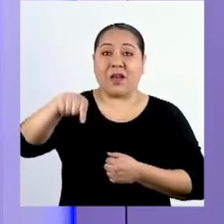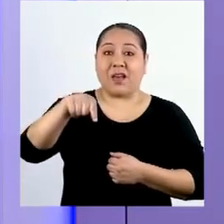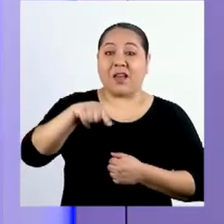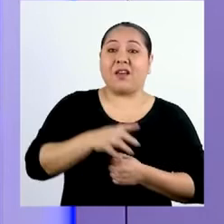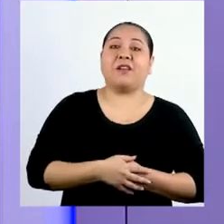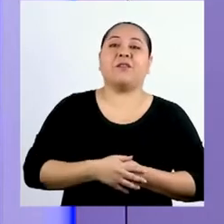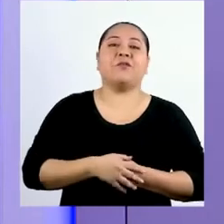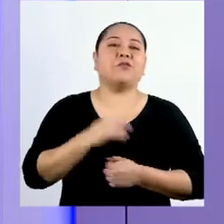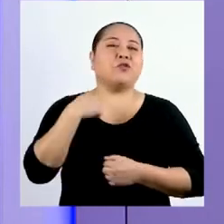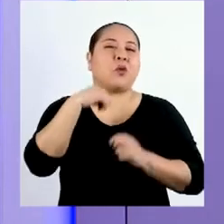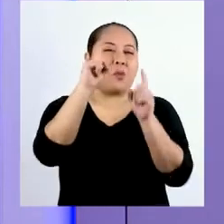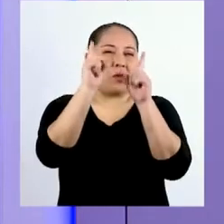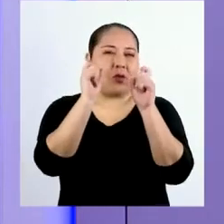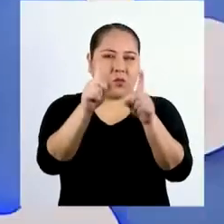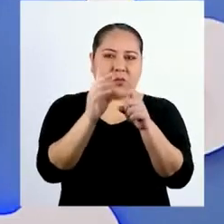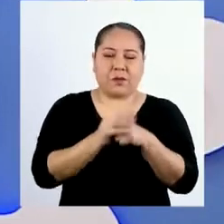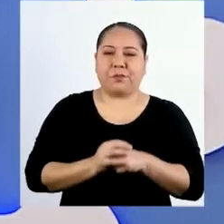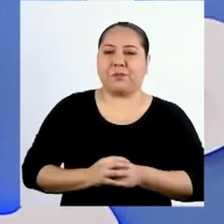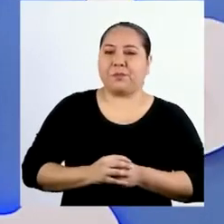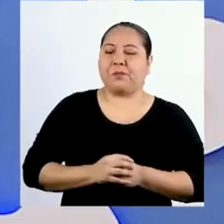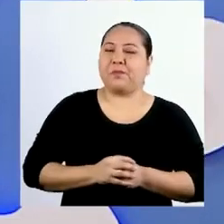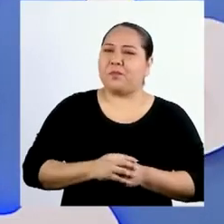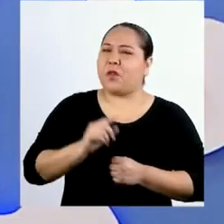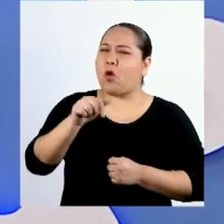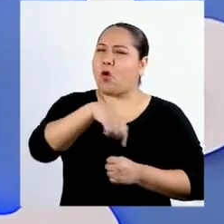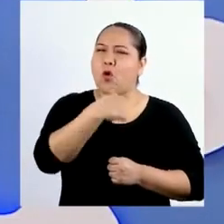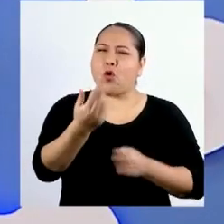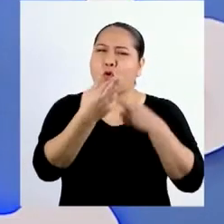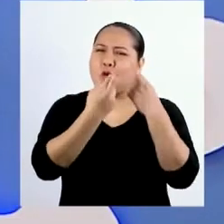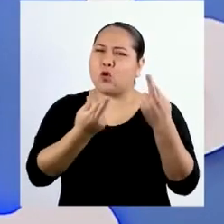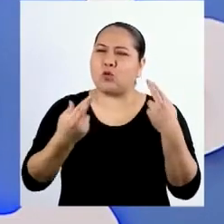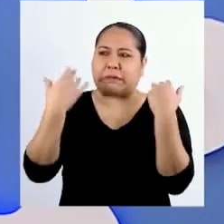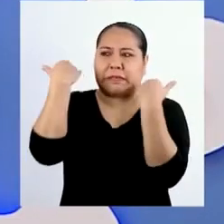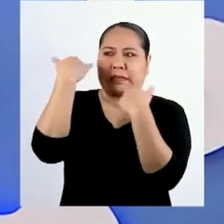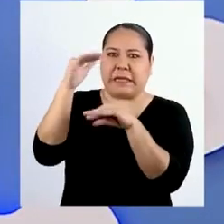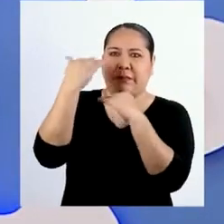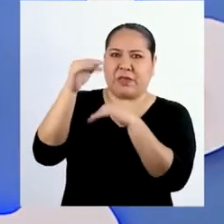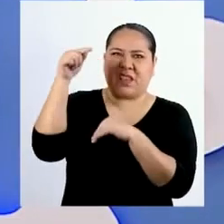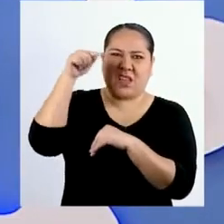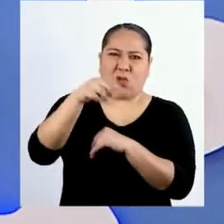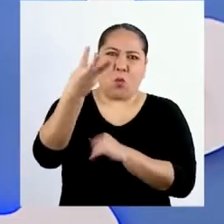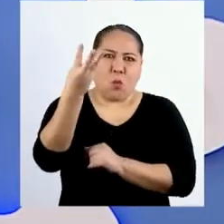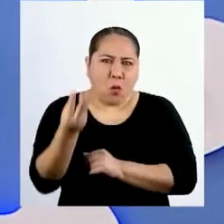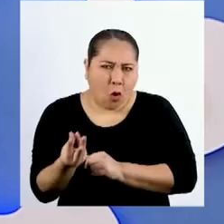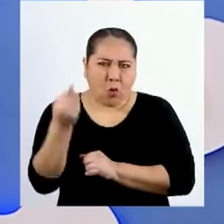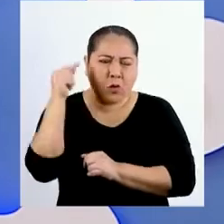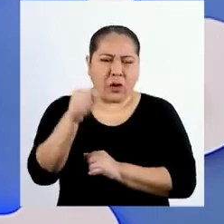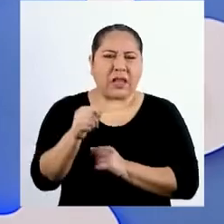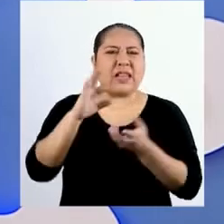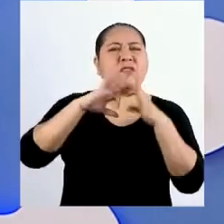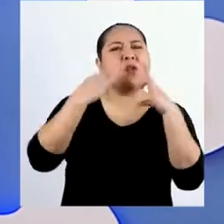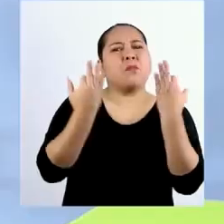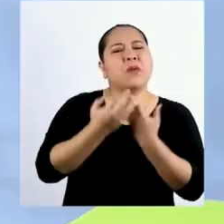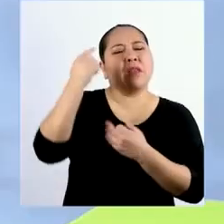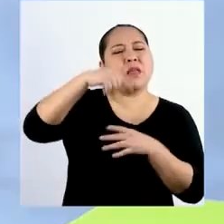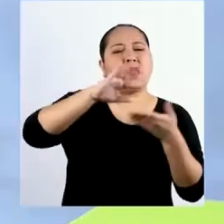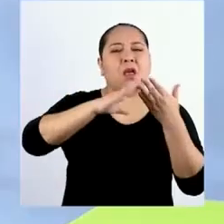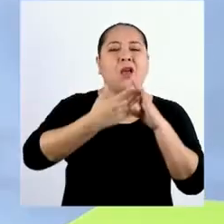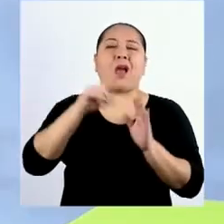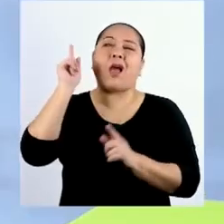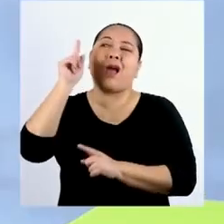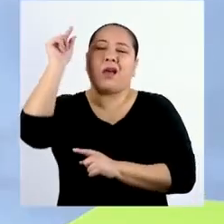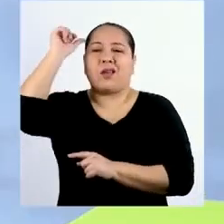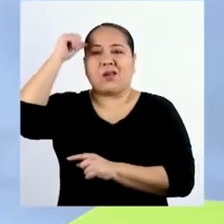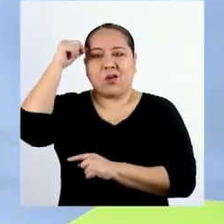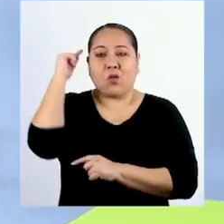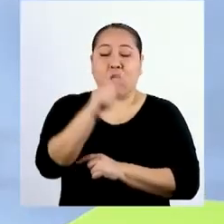pausa, pregunté. ¿Qué otros recursos escasean en las familias de nuestra comunidad? Acabo